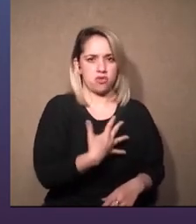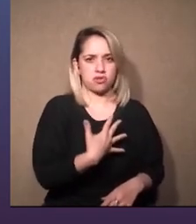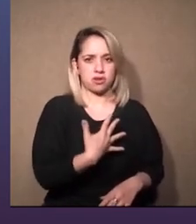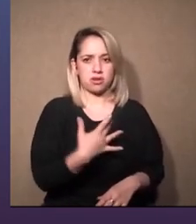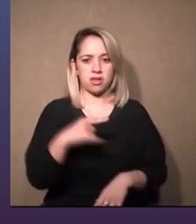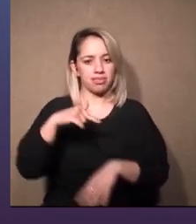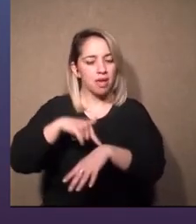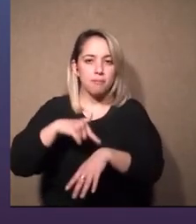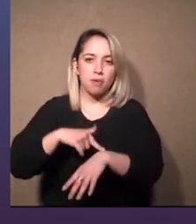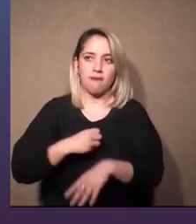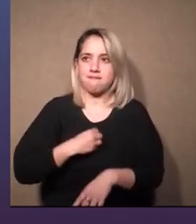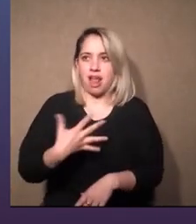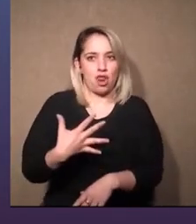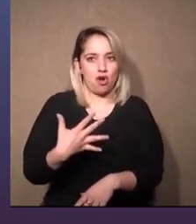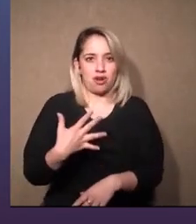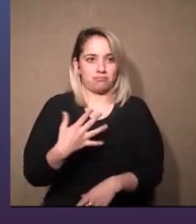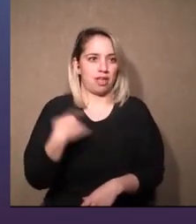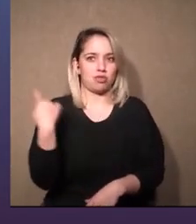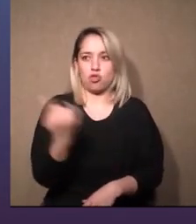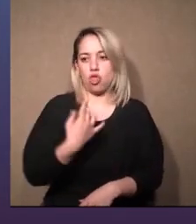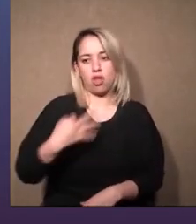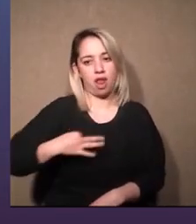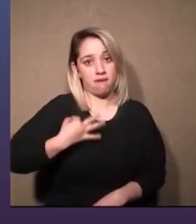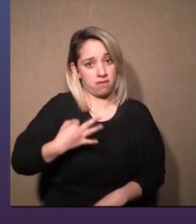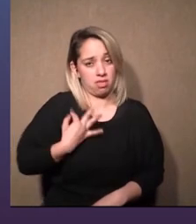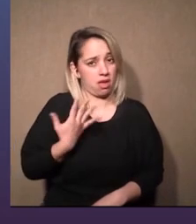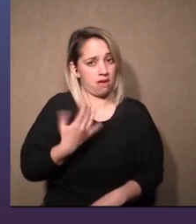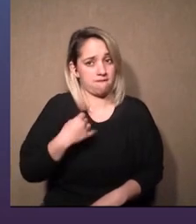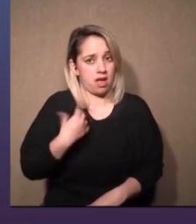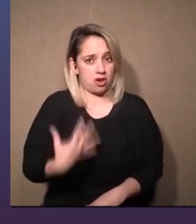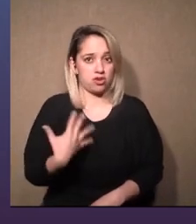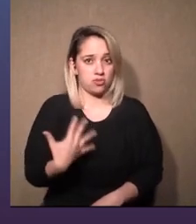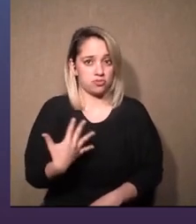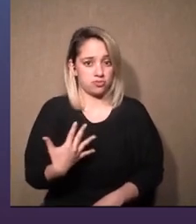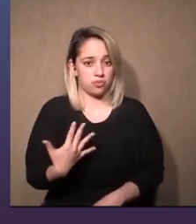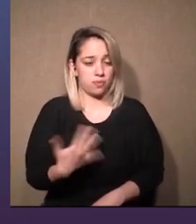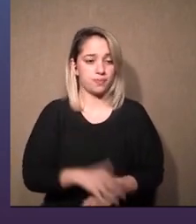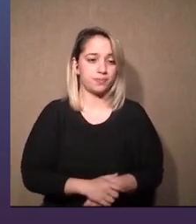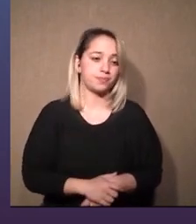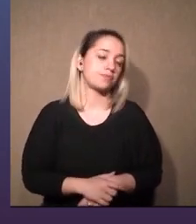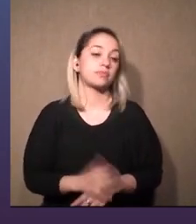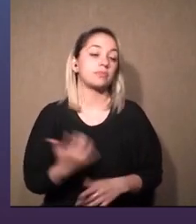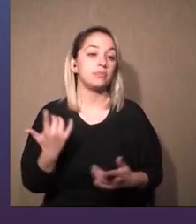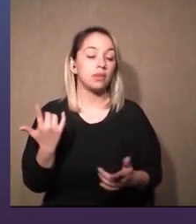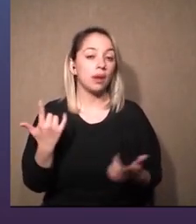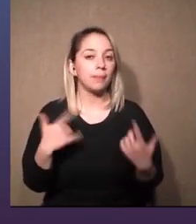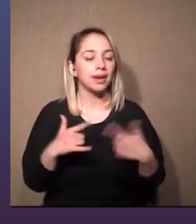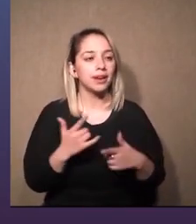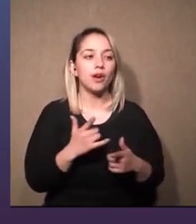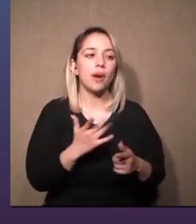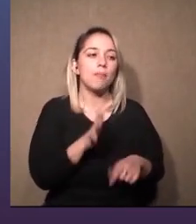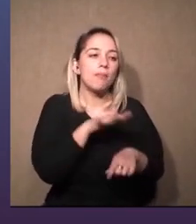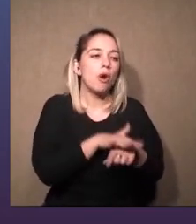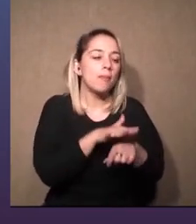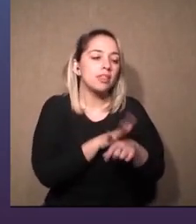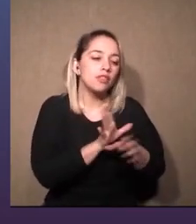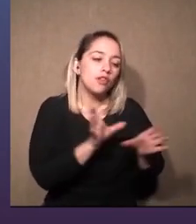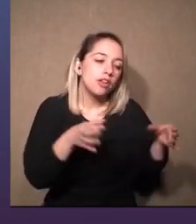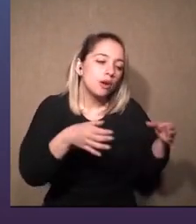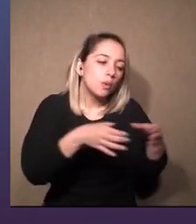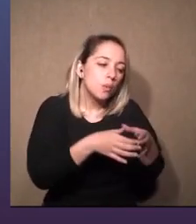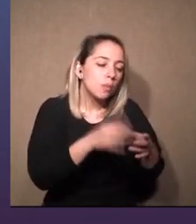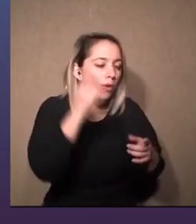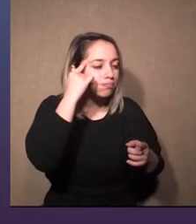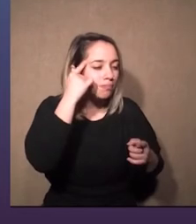valioso en la vida la vida misma es valioso pero en una producción